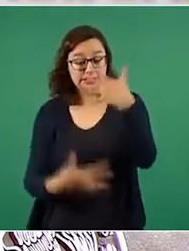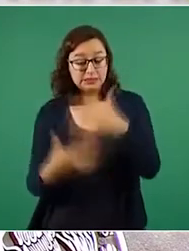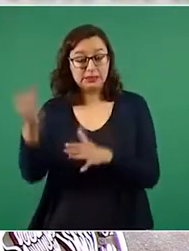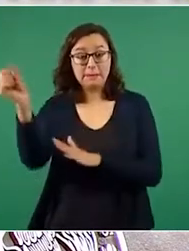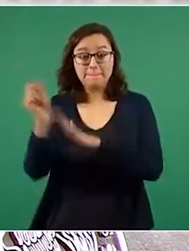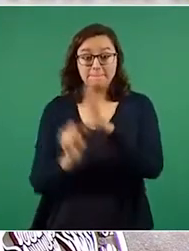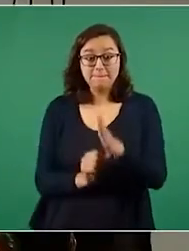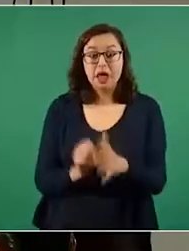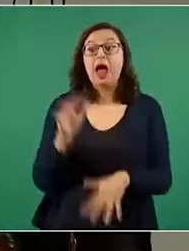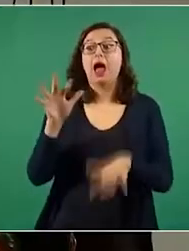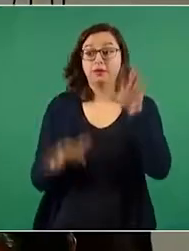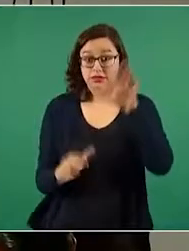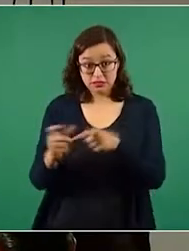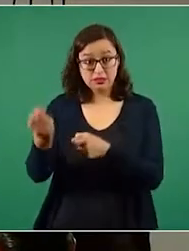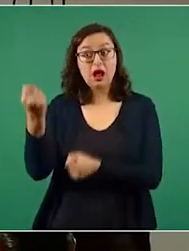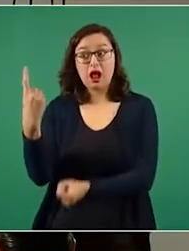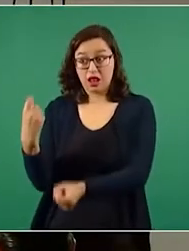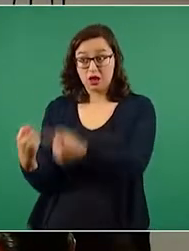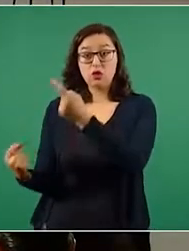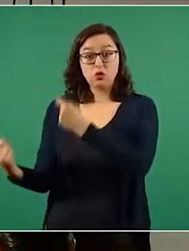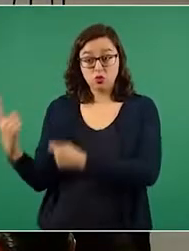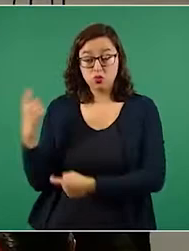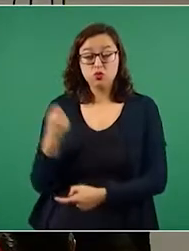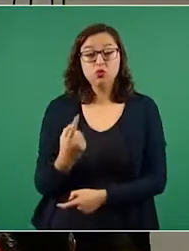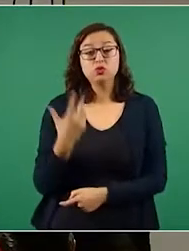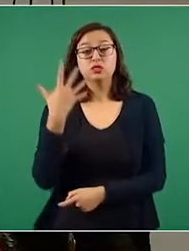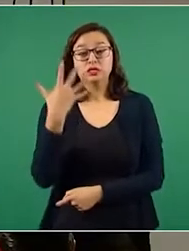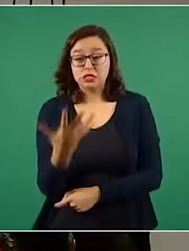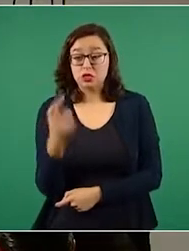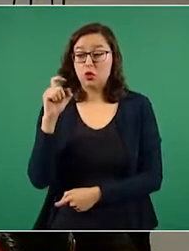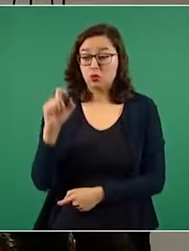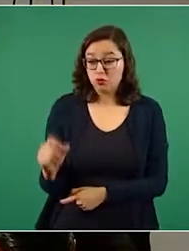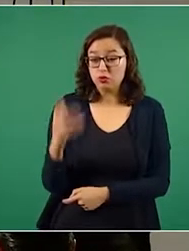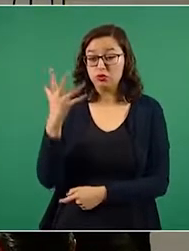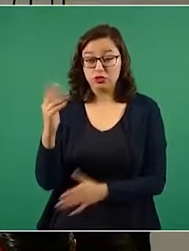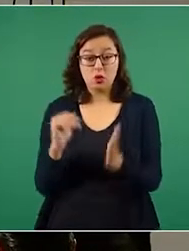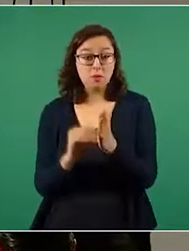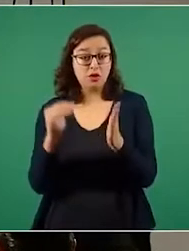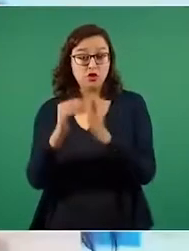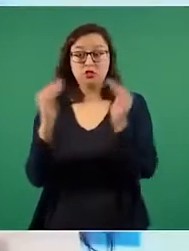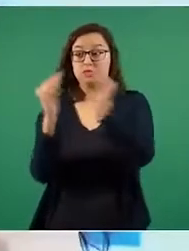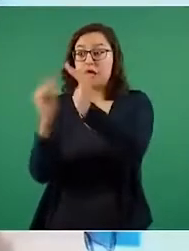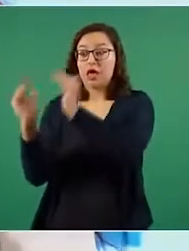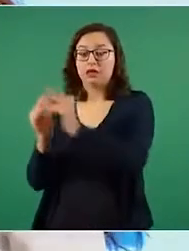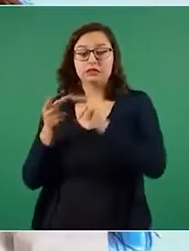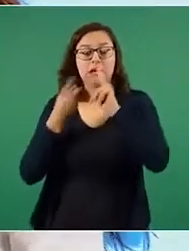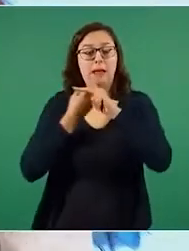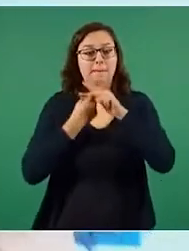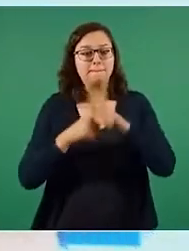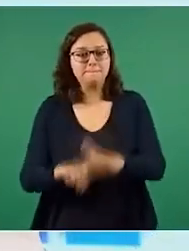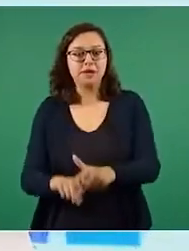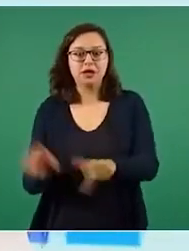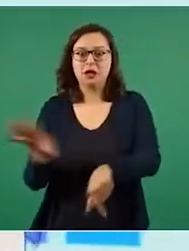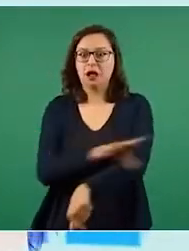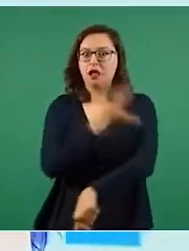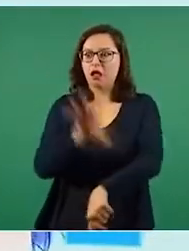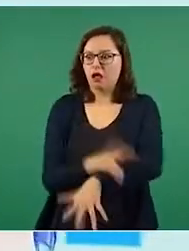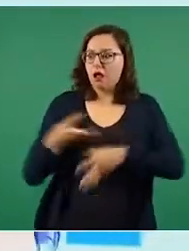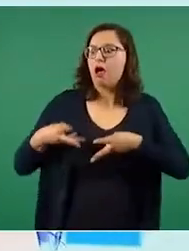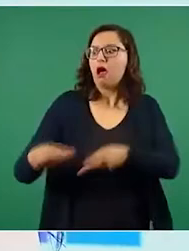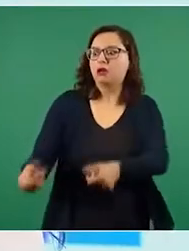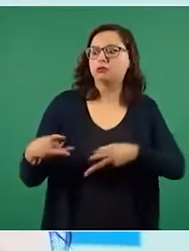límite más de 5.5 millones de hogares de bajo consumo, desde abril de 2020 a la fecha